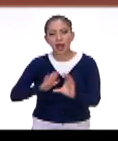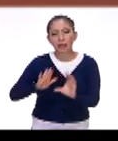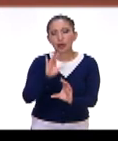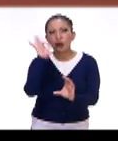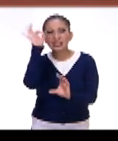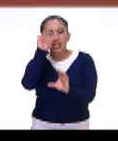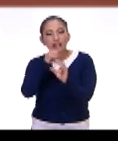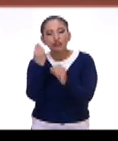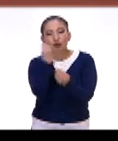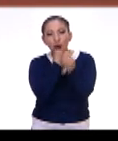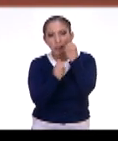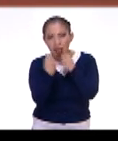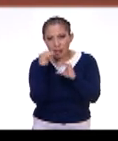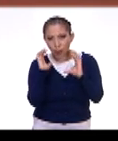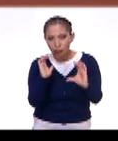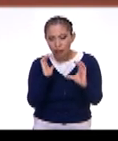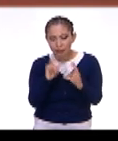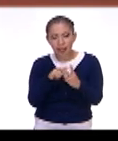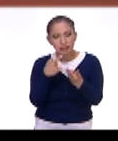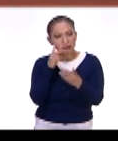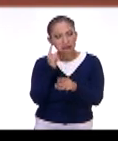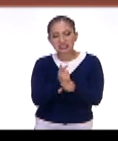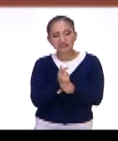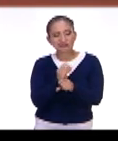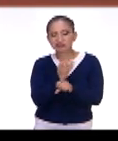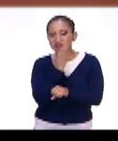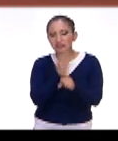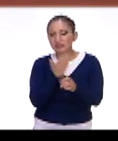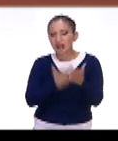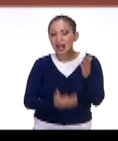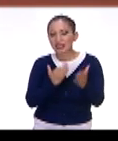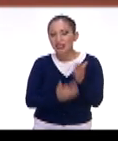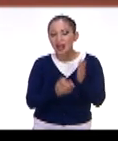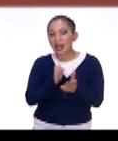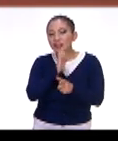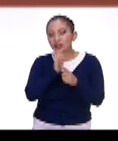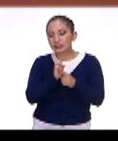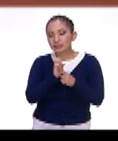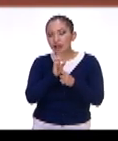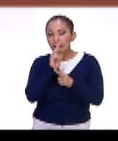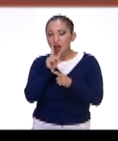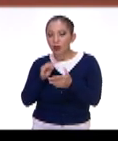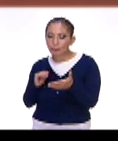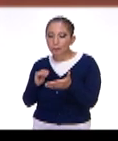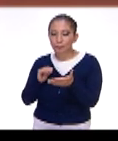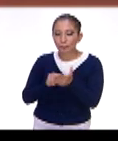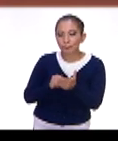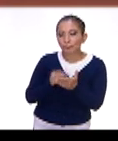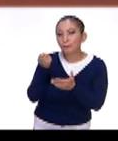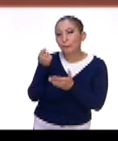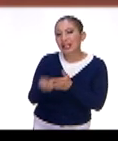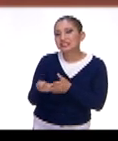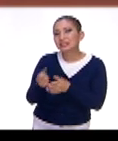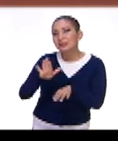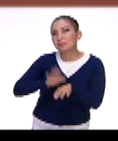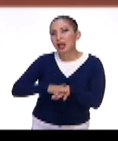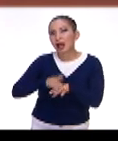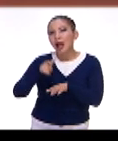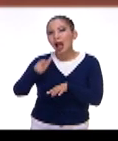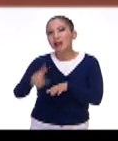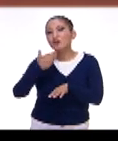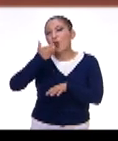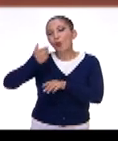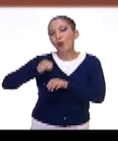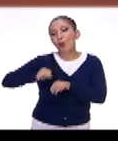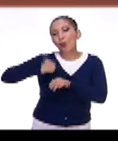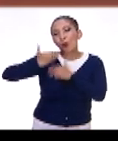insectos en su consumo y nos dimos cuenta que no era suficiente. Entonces empezamos a hablar también de lo que eran más las